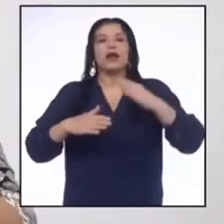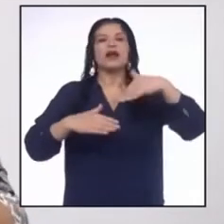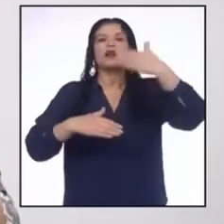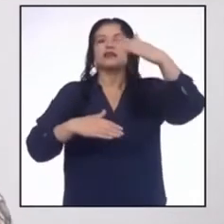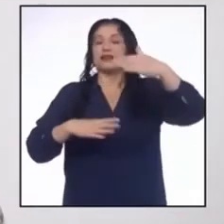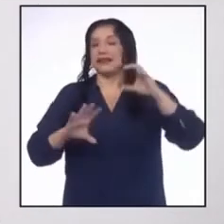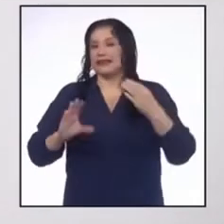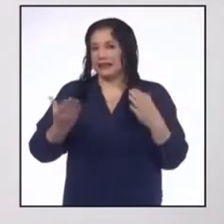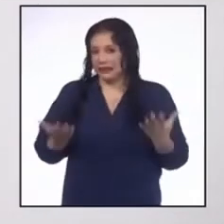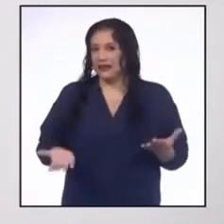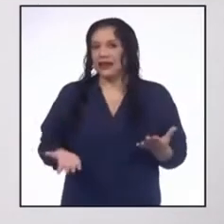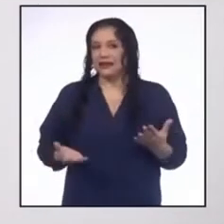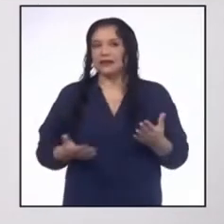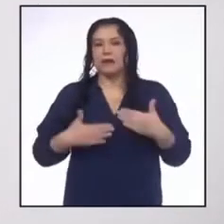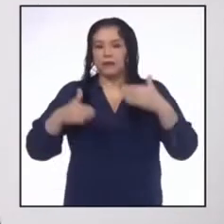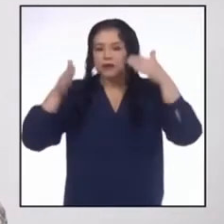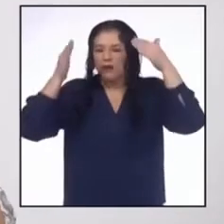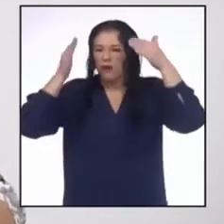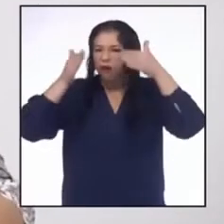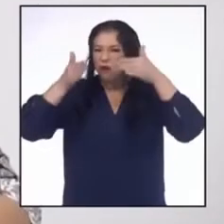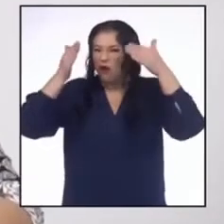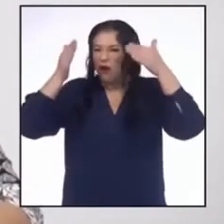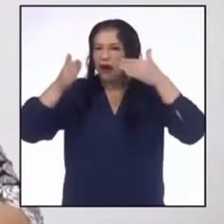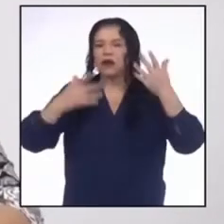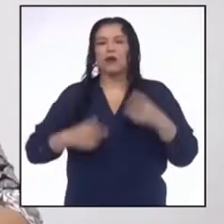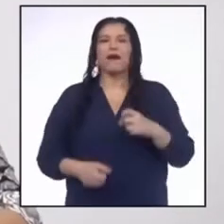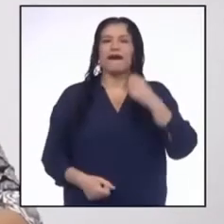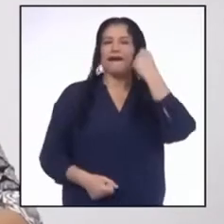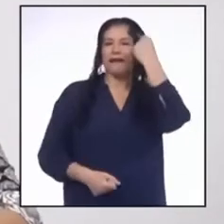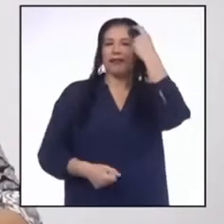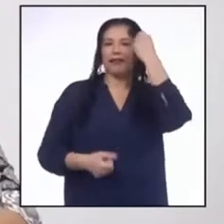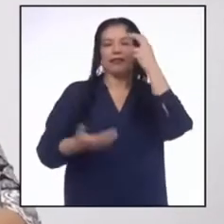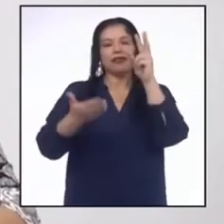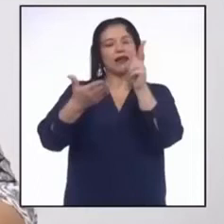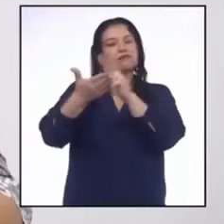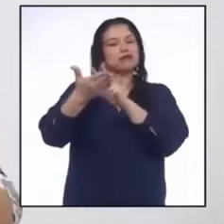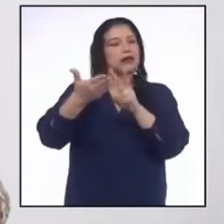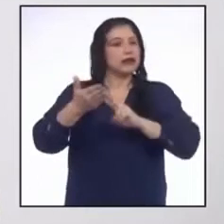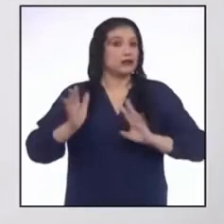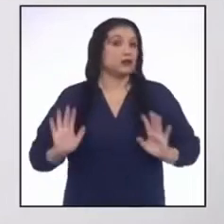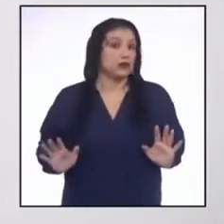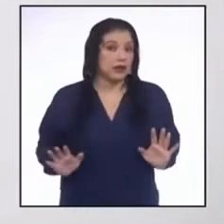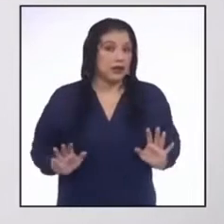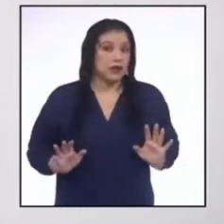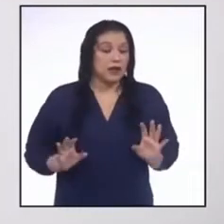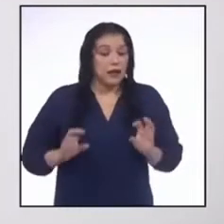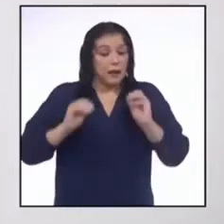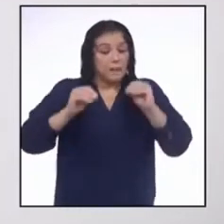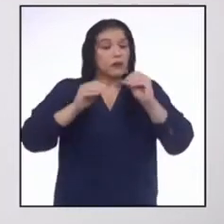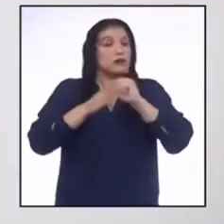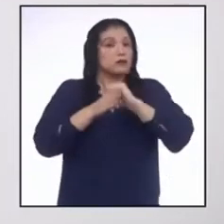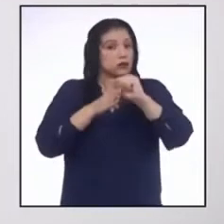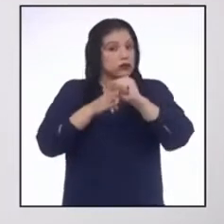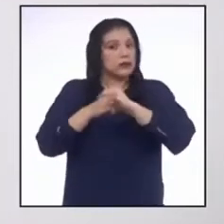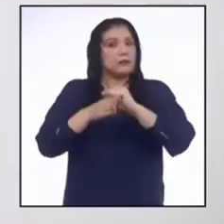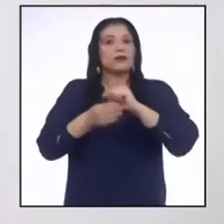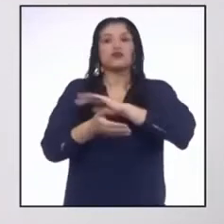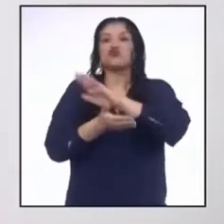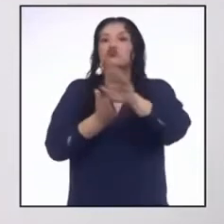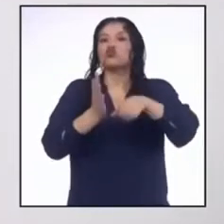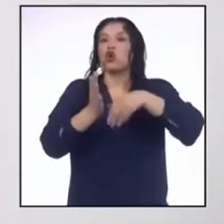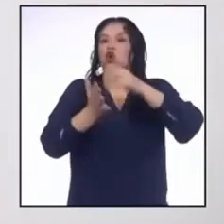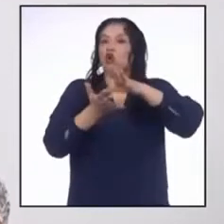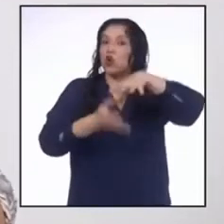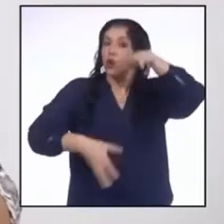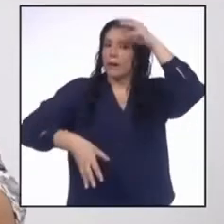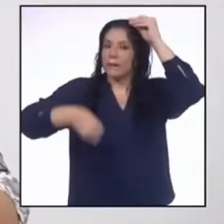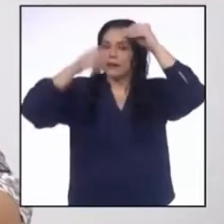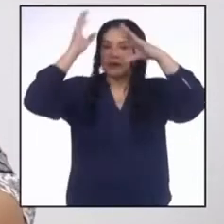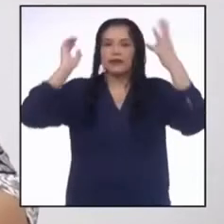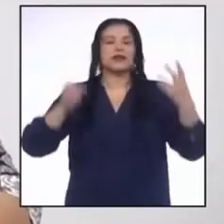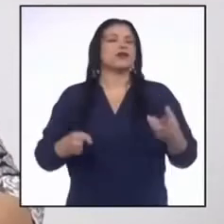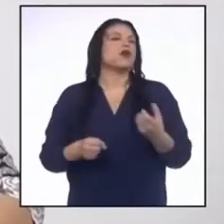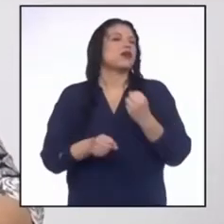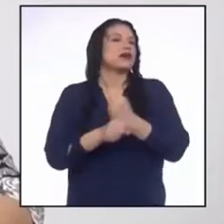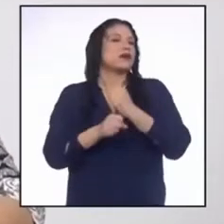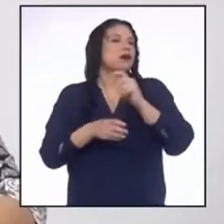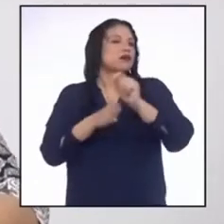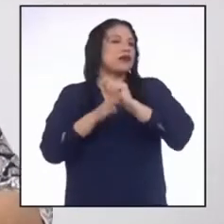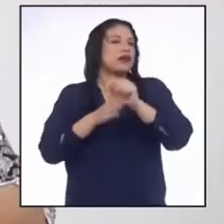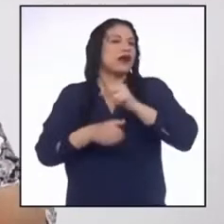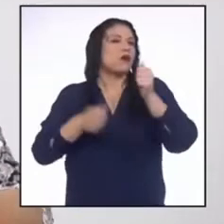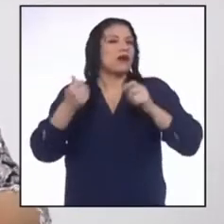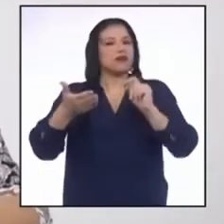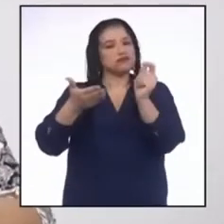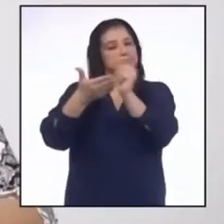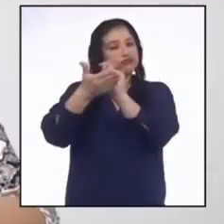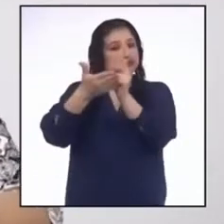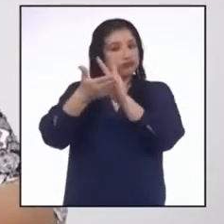programas nos dedicaremos a la comprensión lectora. Aplicaremos lo aprendido en nuestro trabajo de producción de